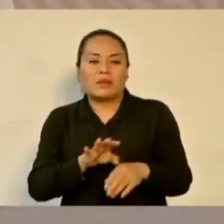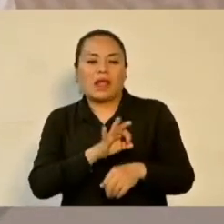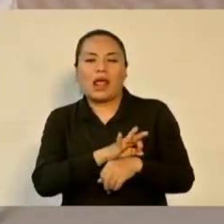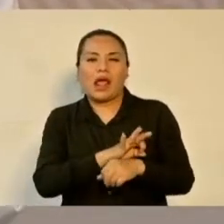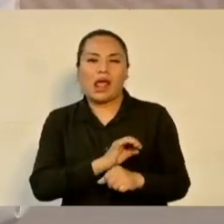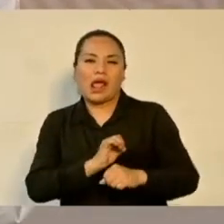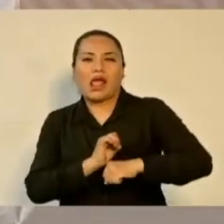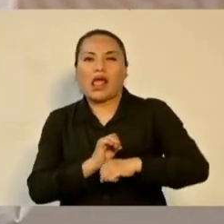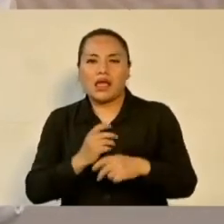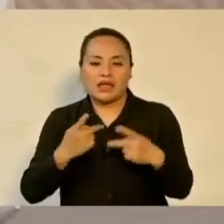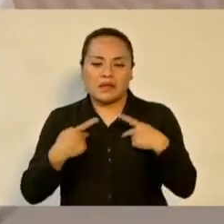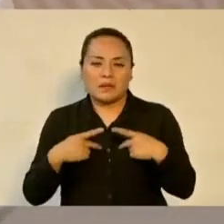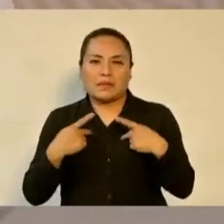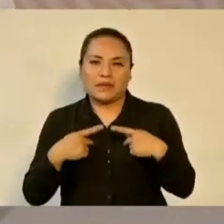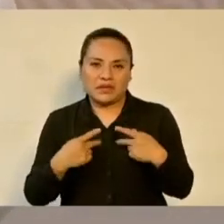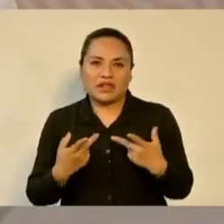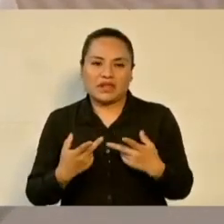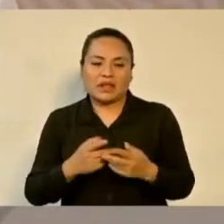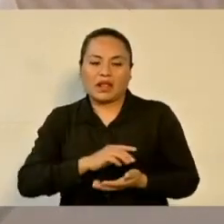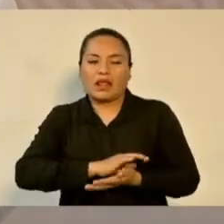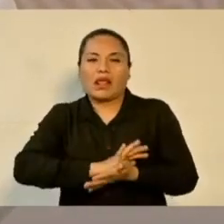de desprecio por el pueblo